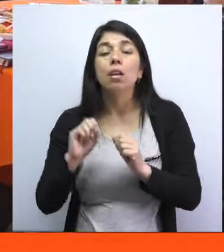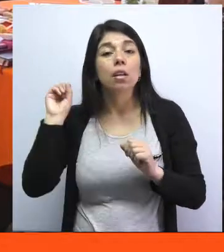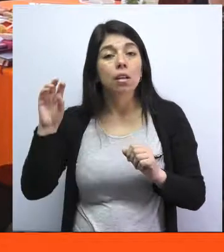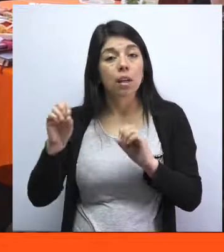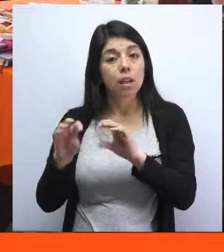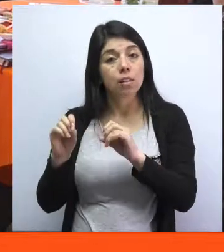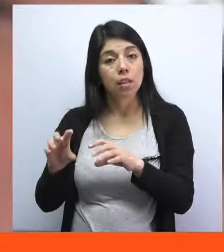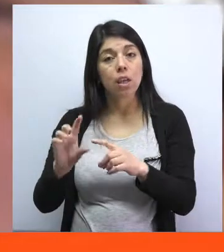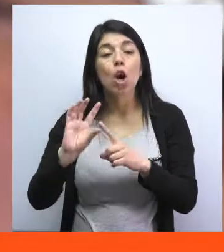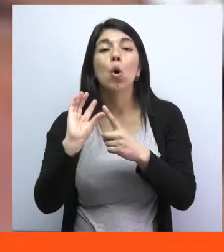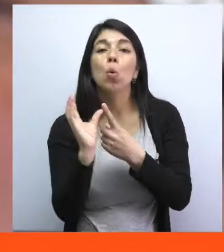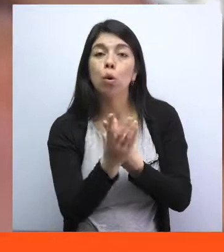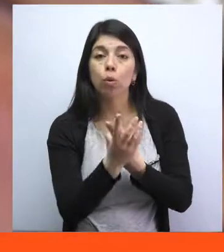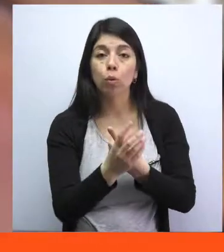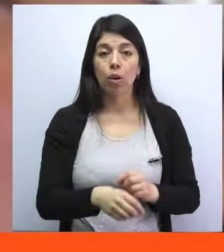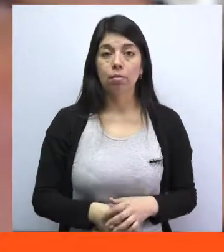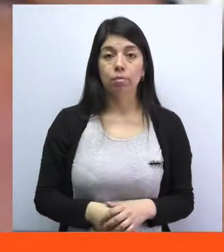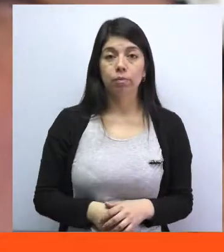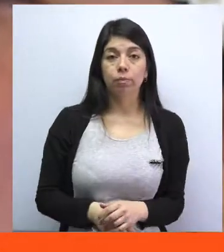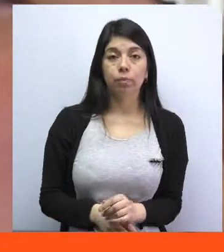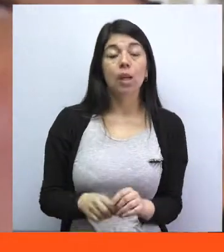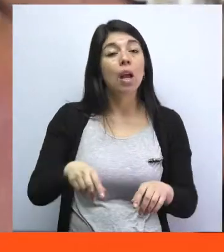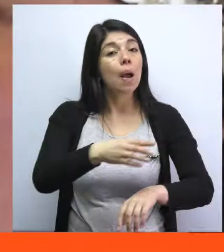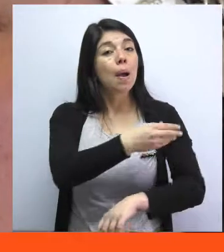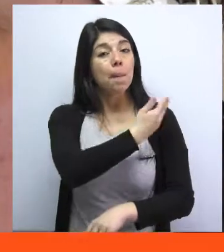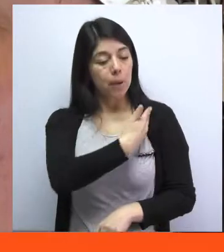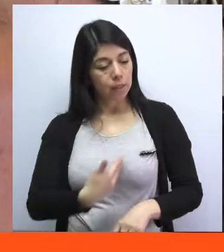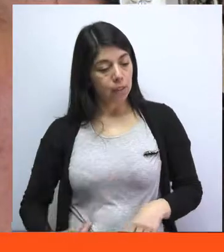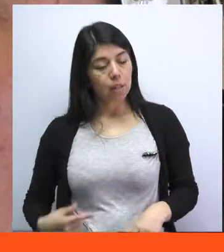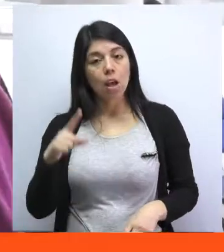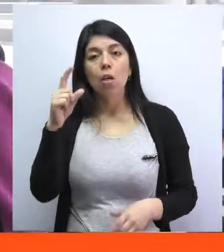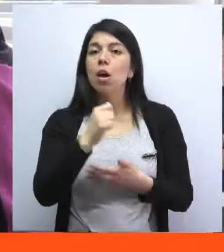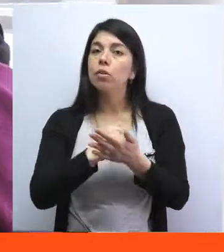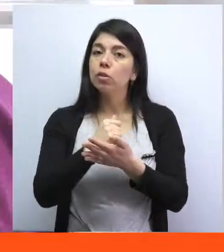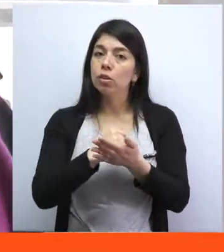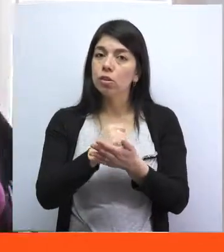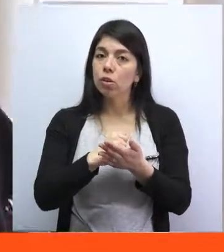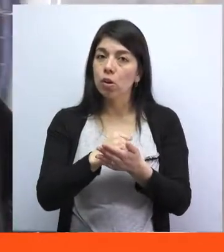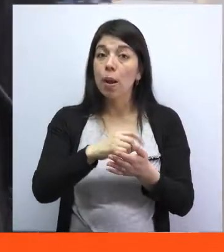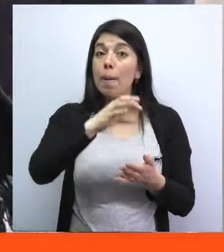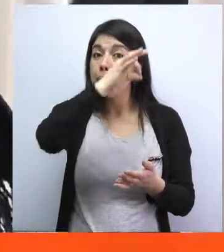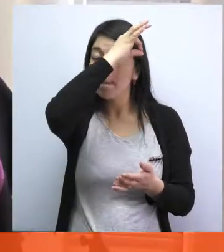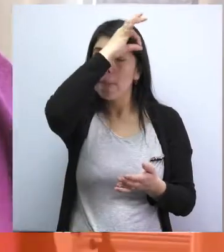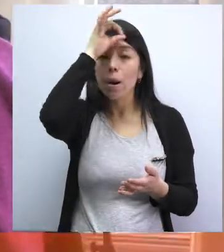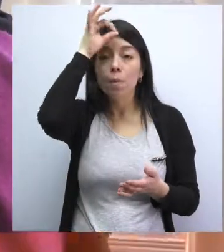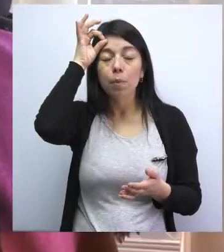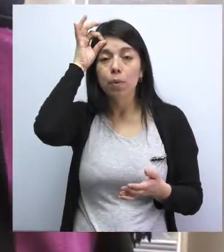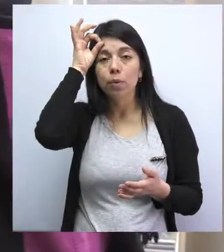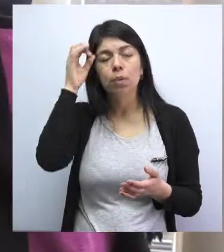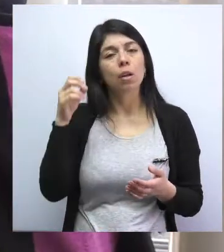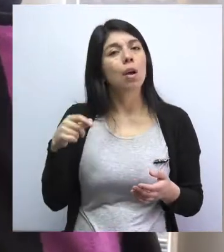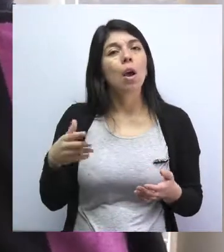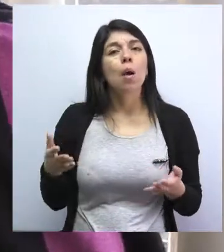por lo que la máxima autoridad comunal reconoció a las presidentas de las dos asociaciones indígenas por su gran liderazgo.